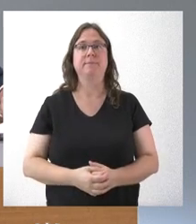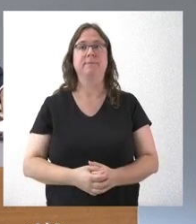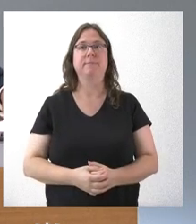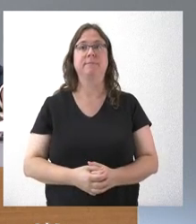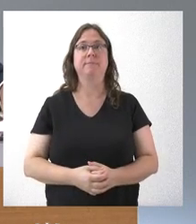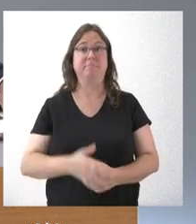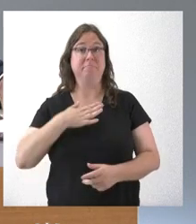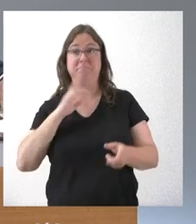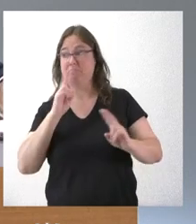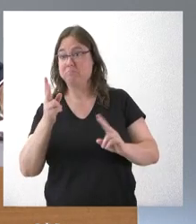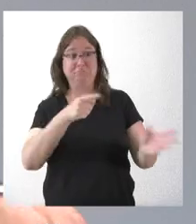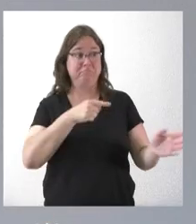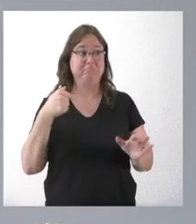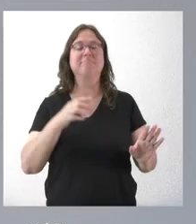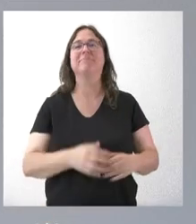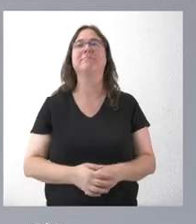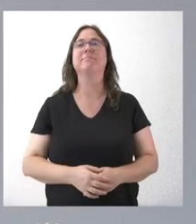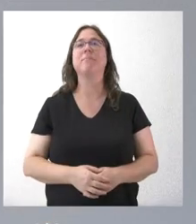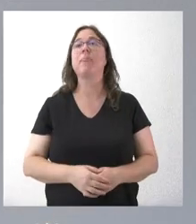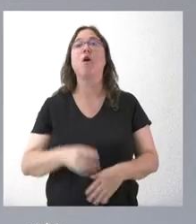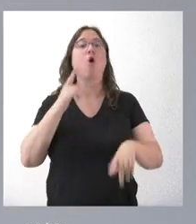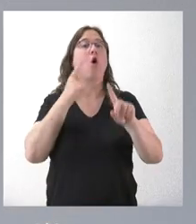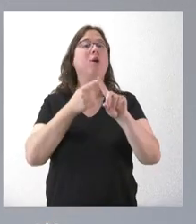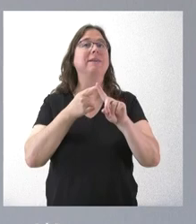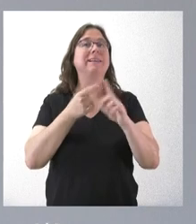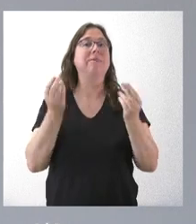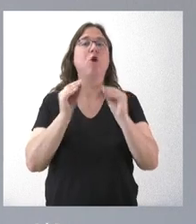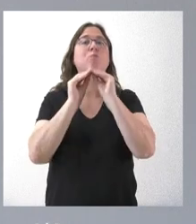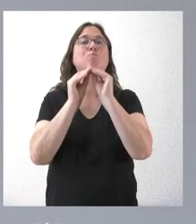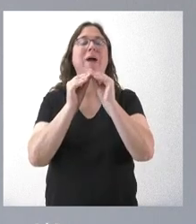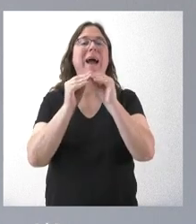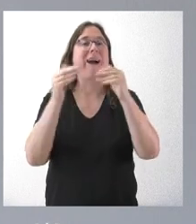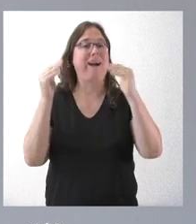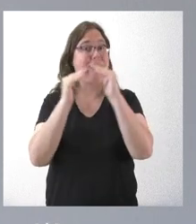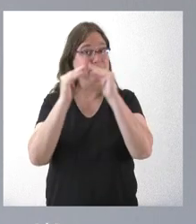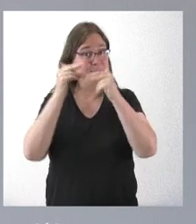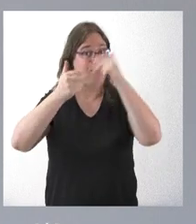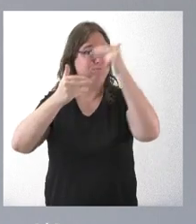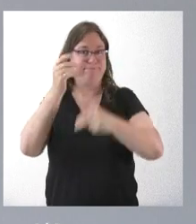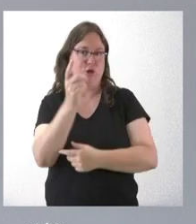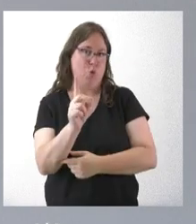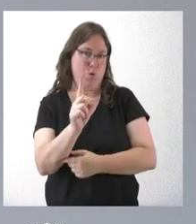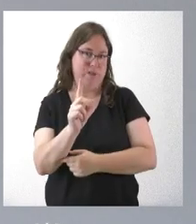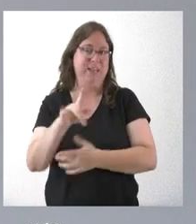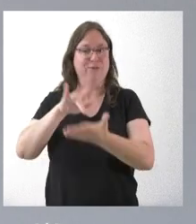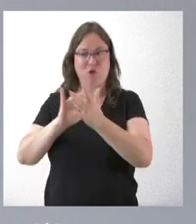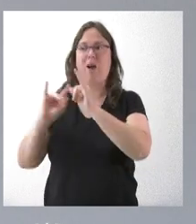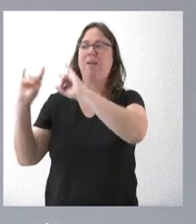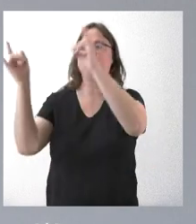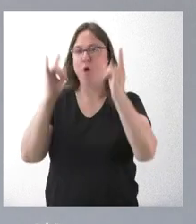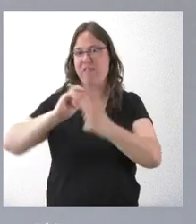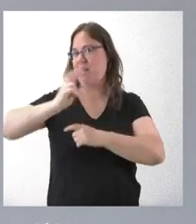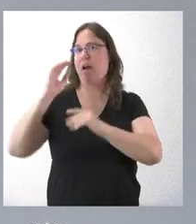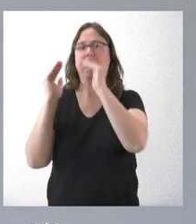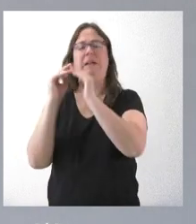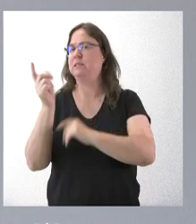¿Cortes yo primero? Bueno, la finalidad directa no es construir viviendas en lugar donde hay monte. No, no es eso. Es decir, son